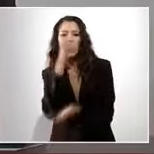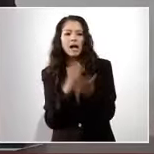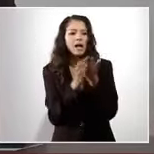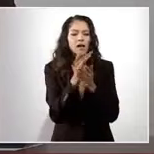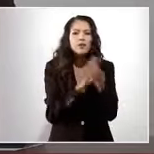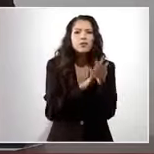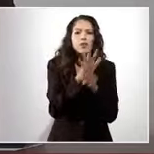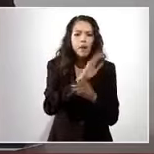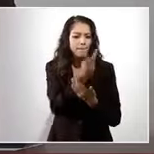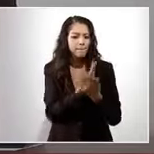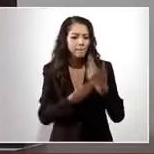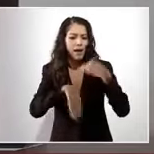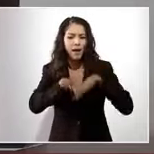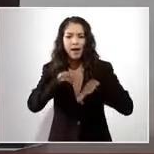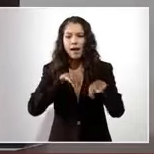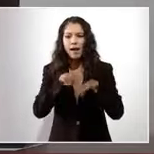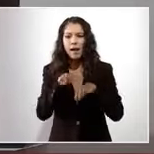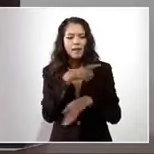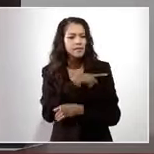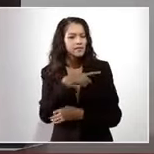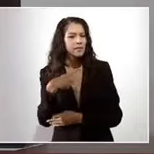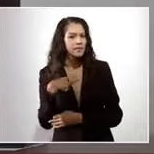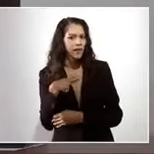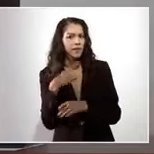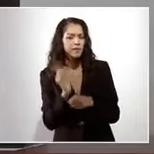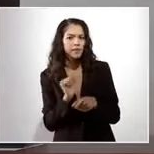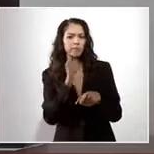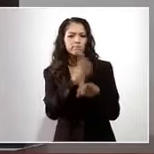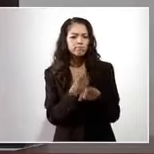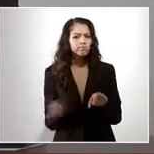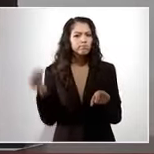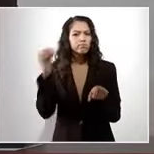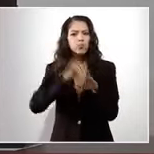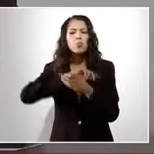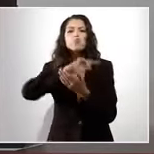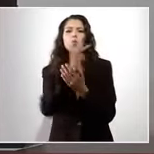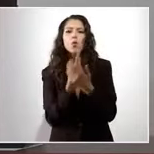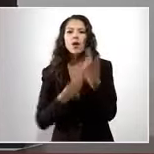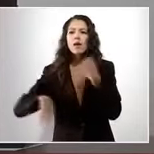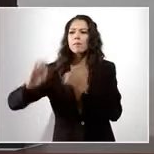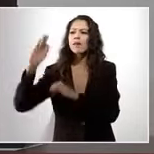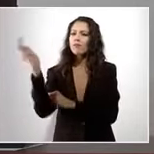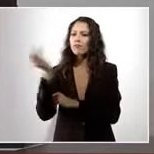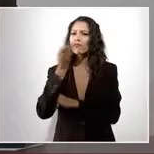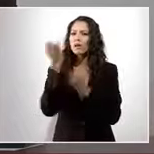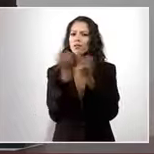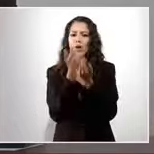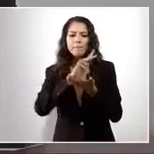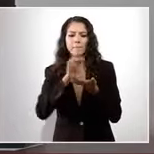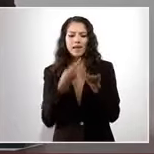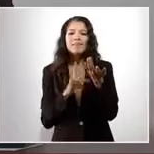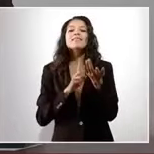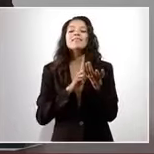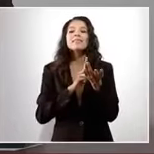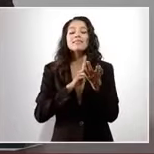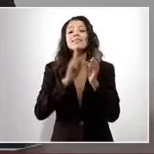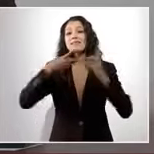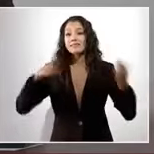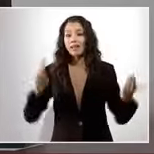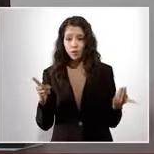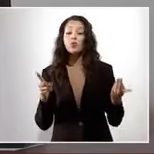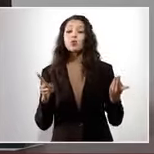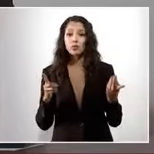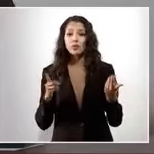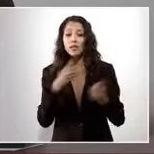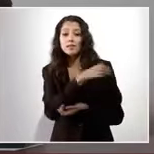trabajo donde se deberán insertar los programas federales con el Plan Estatal de Desarrollo Agropecuario y Pesquero